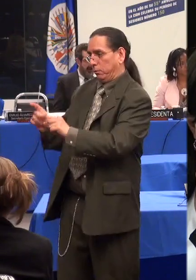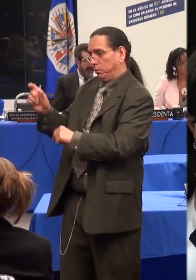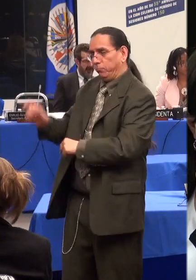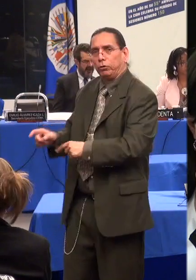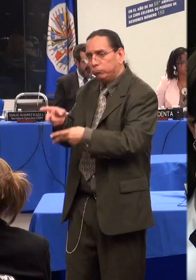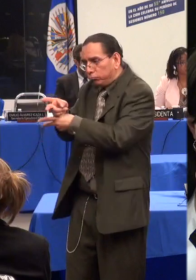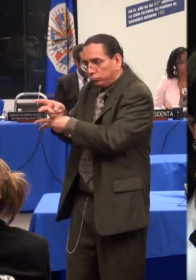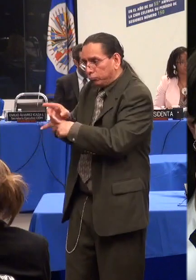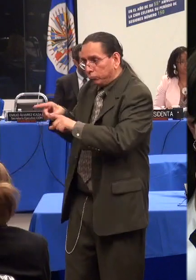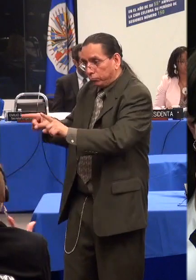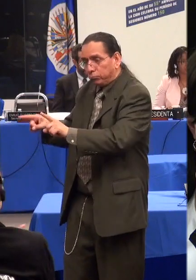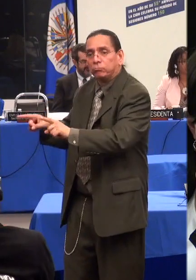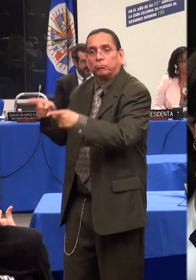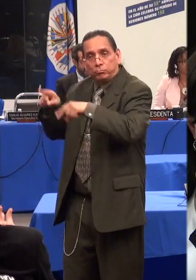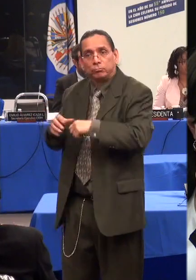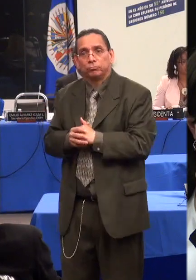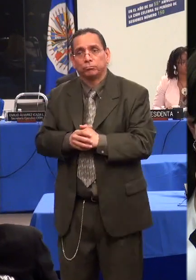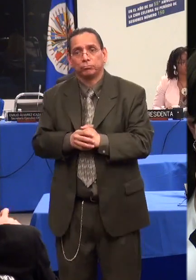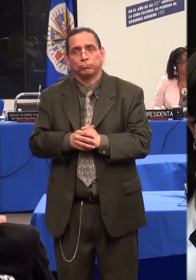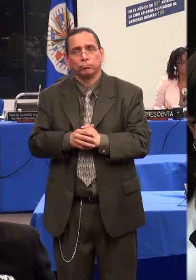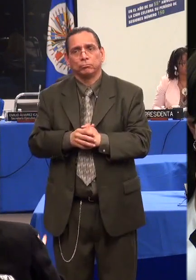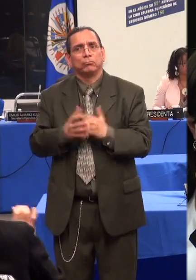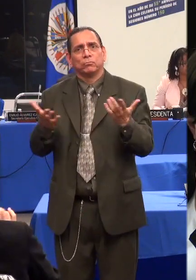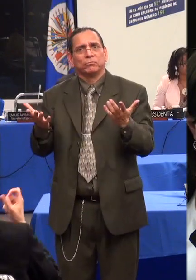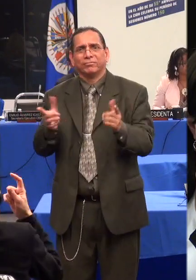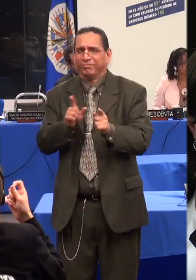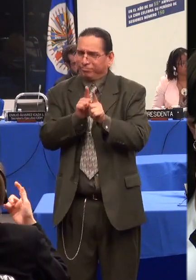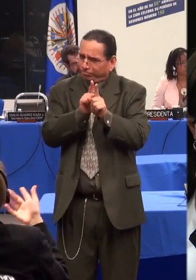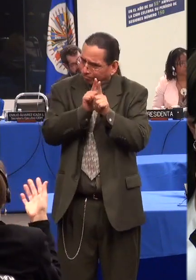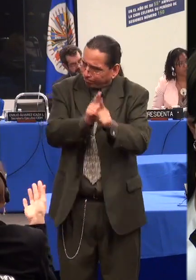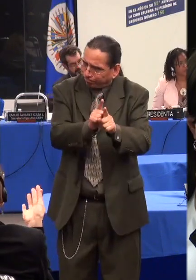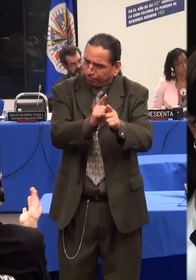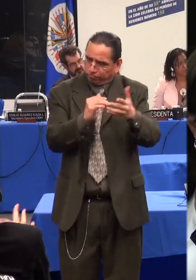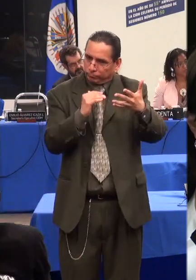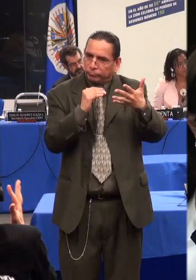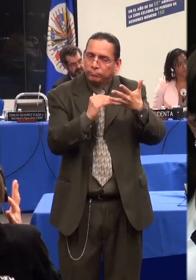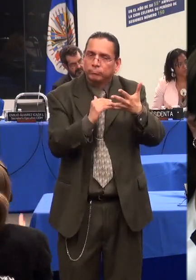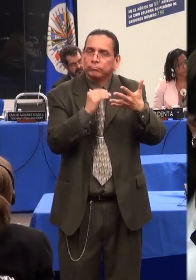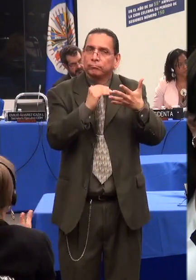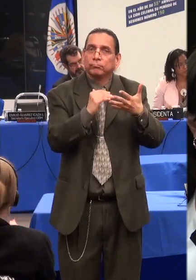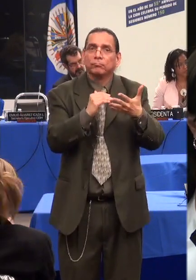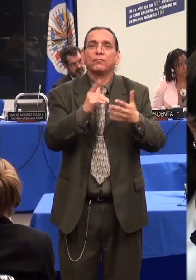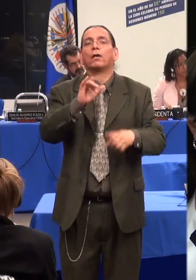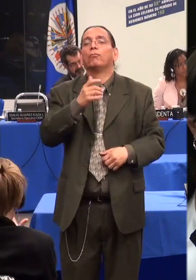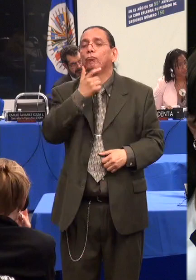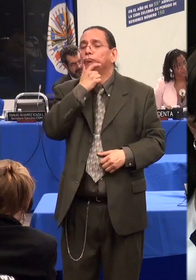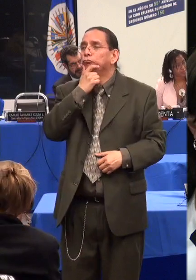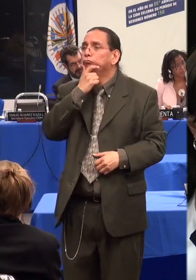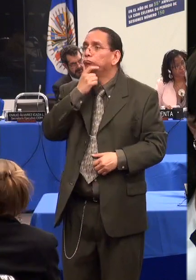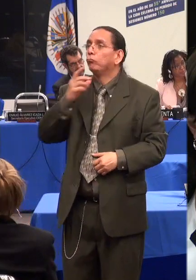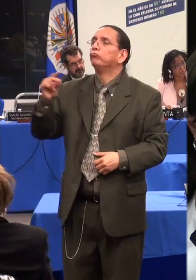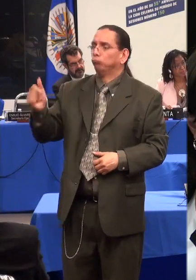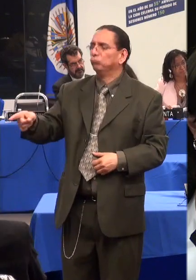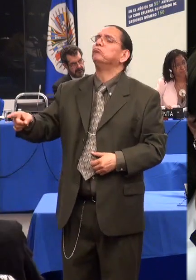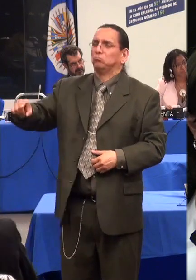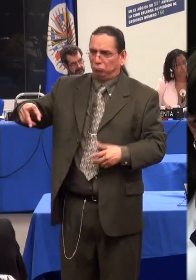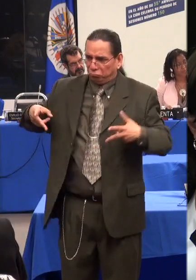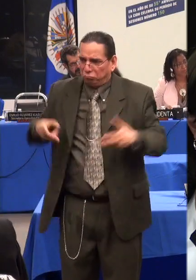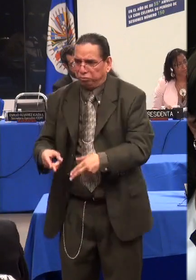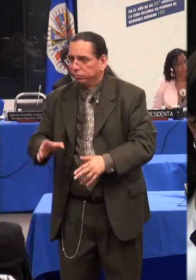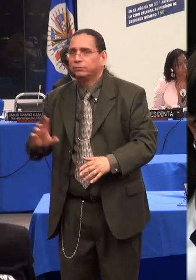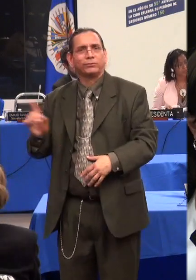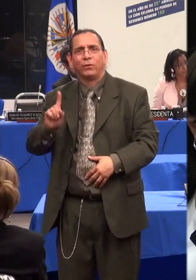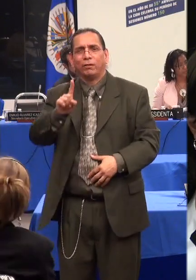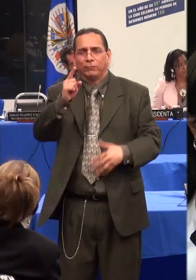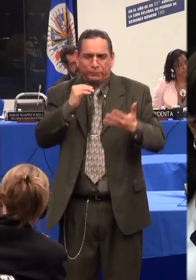personas y la imposibilidad cierta de conocer su consentimiento en el futuro, lo que hace su aplicación excepcional. Sin embargo, se debe recordar